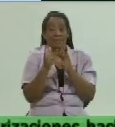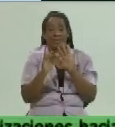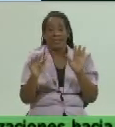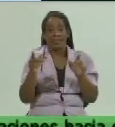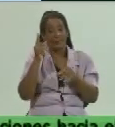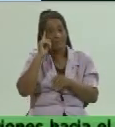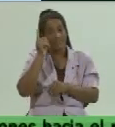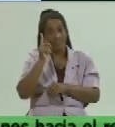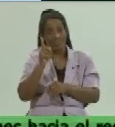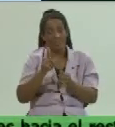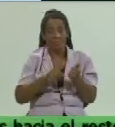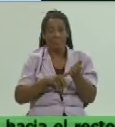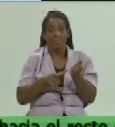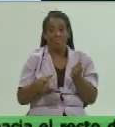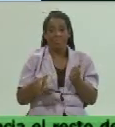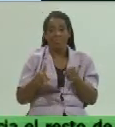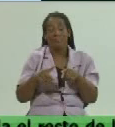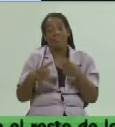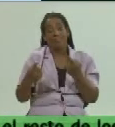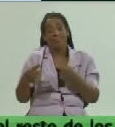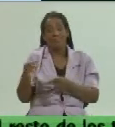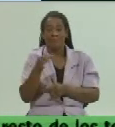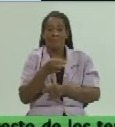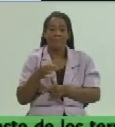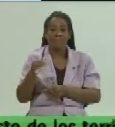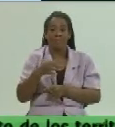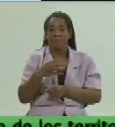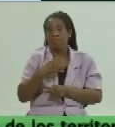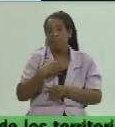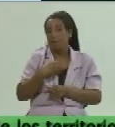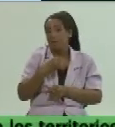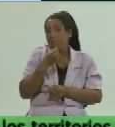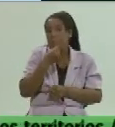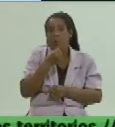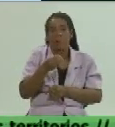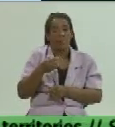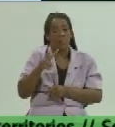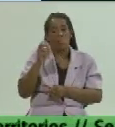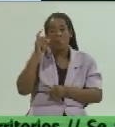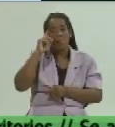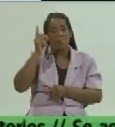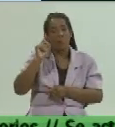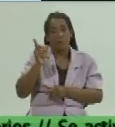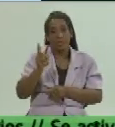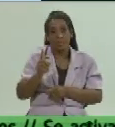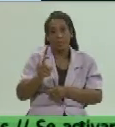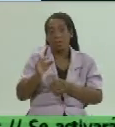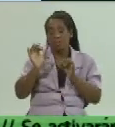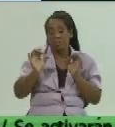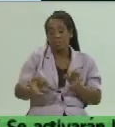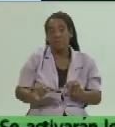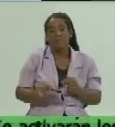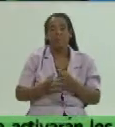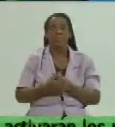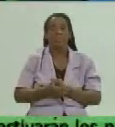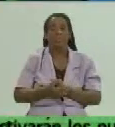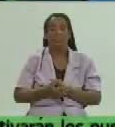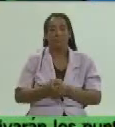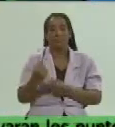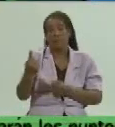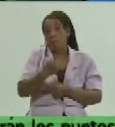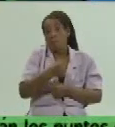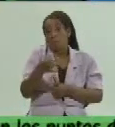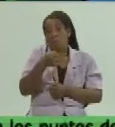debido a que los municipios tienen la facultad y además la nueva política lo asienta así lo recoge así de la